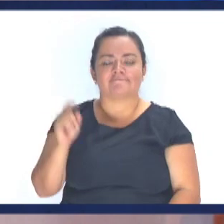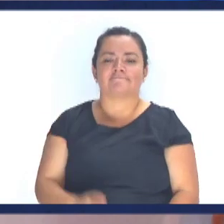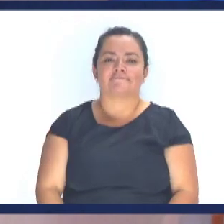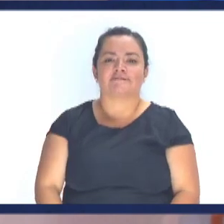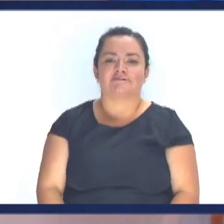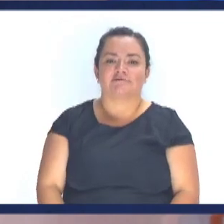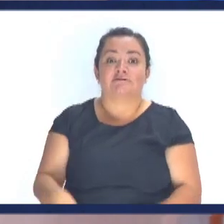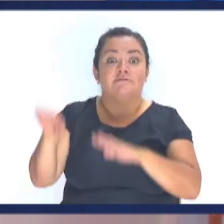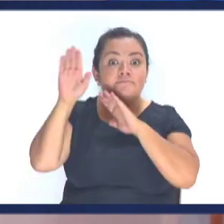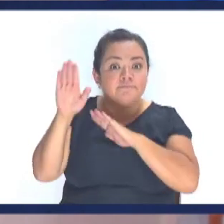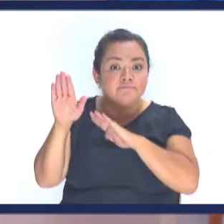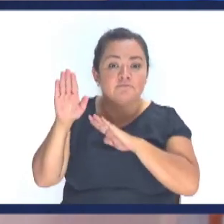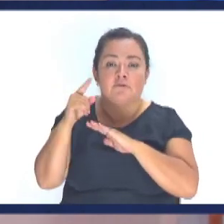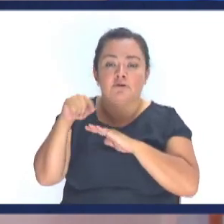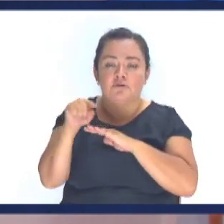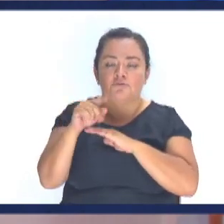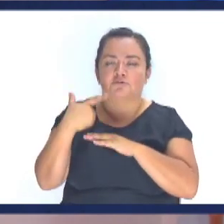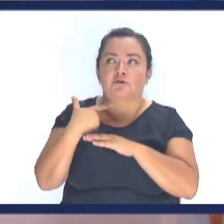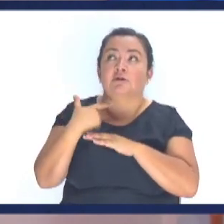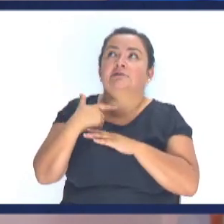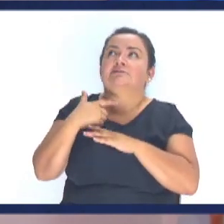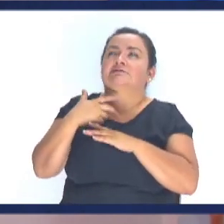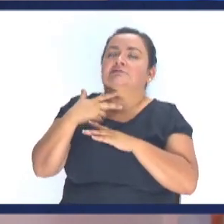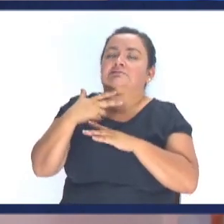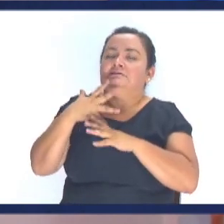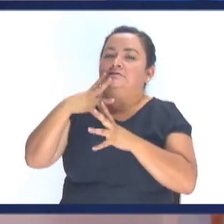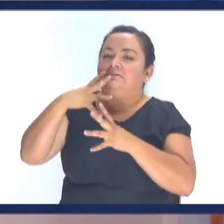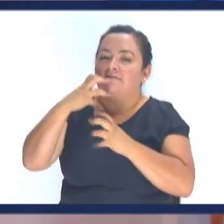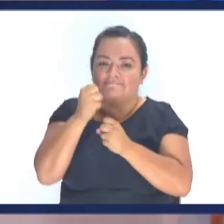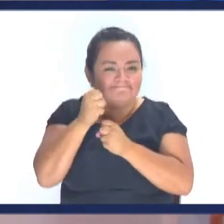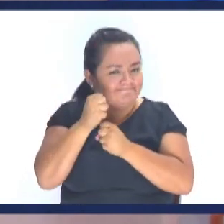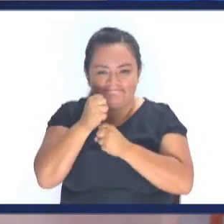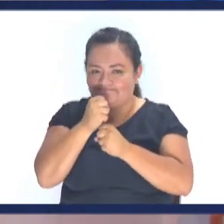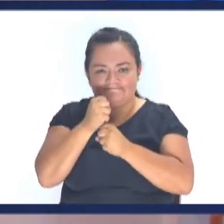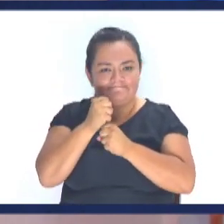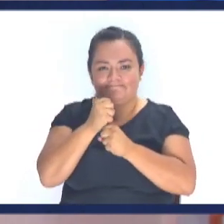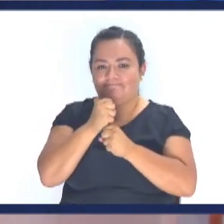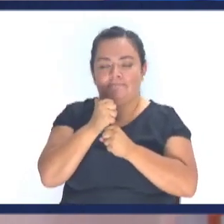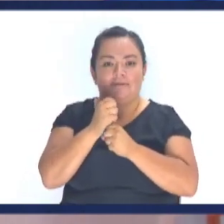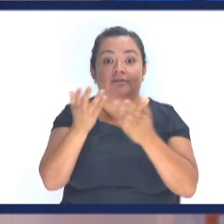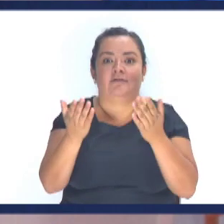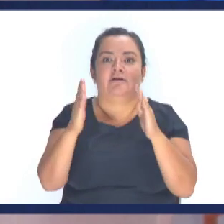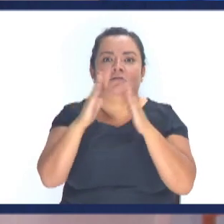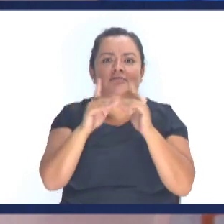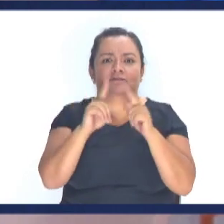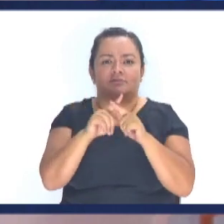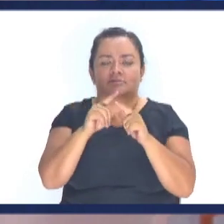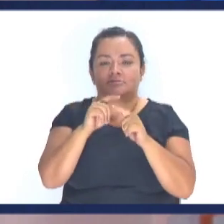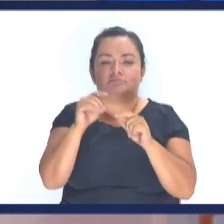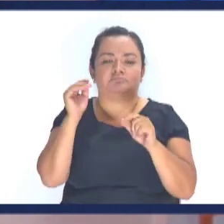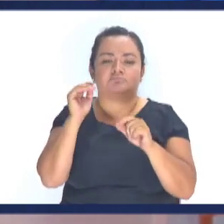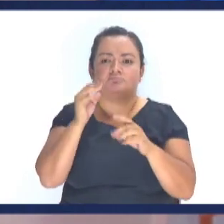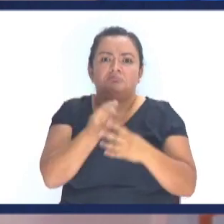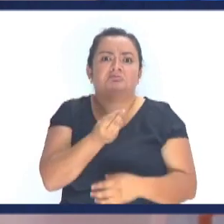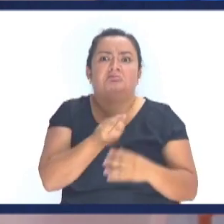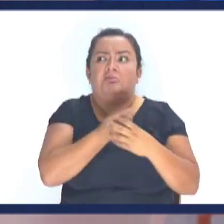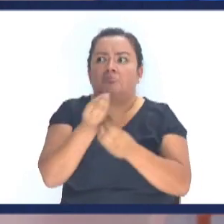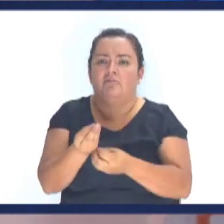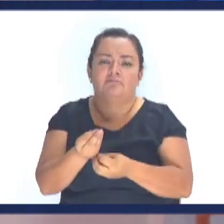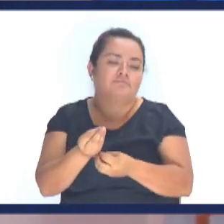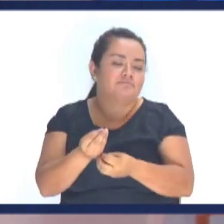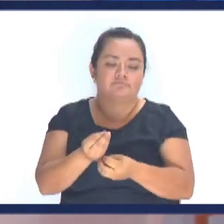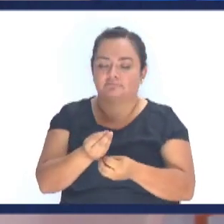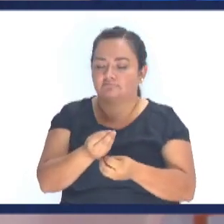Y por respeto a Dios Nos frenamos de muchas cosas Es por eso que la religión No funciona Porque ¿Qué te da la religión? Miedo